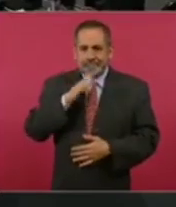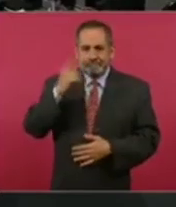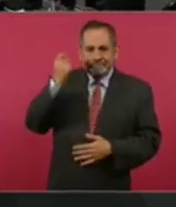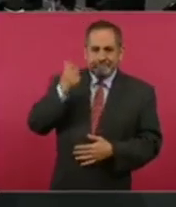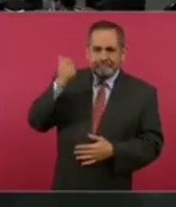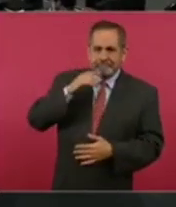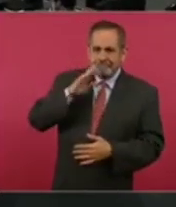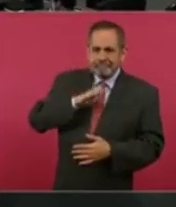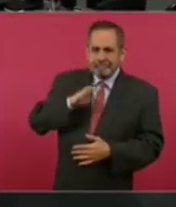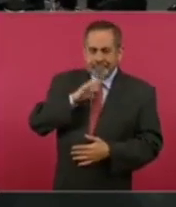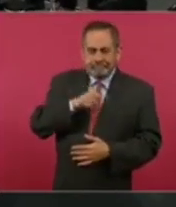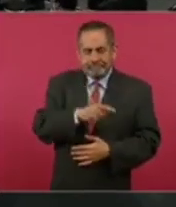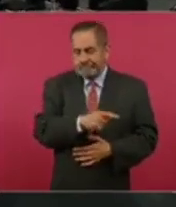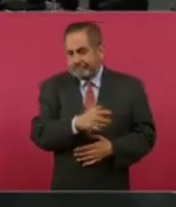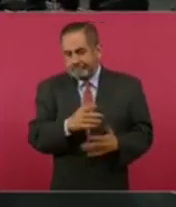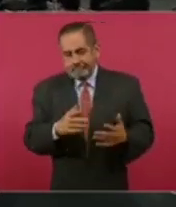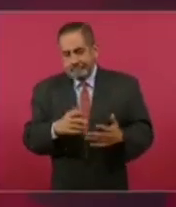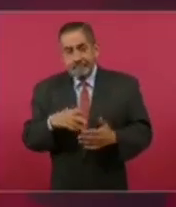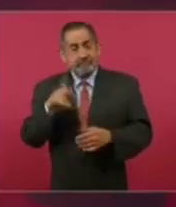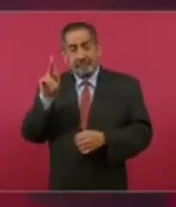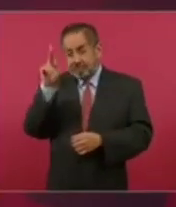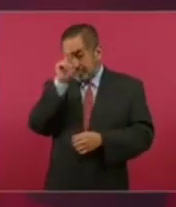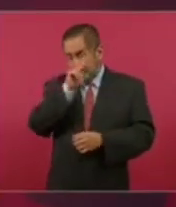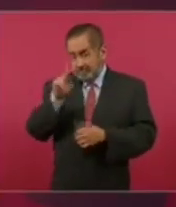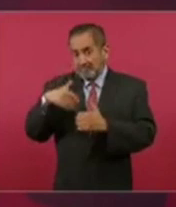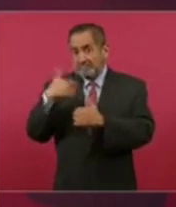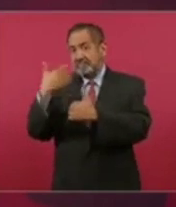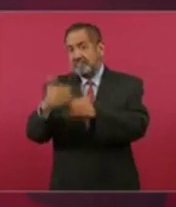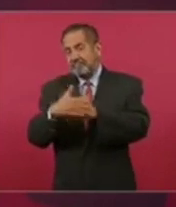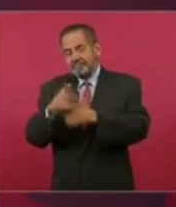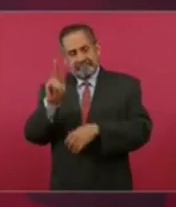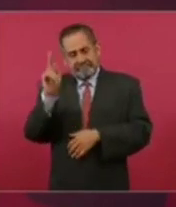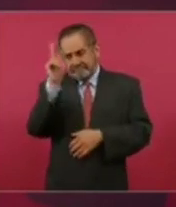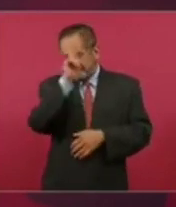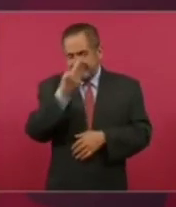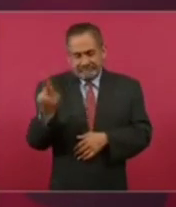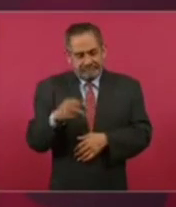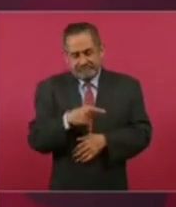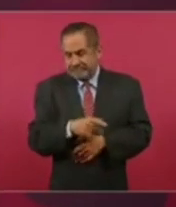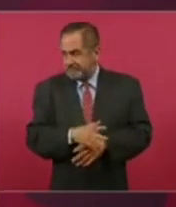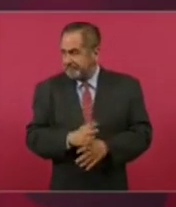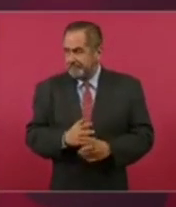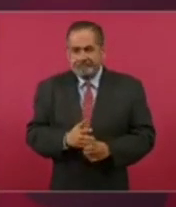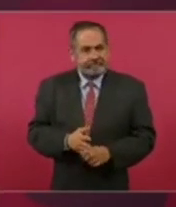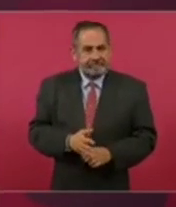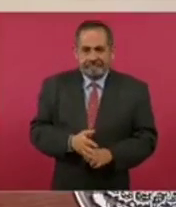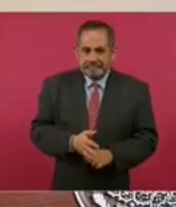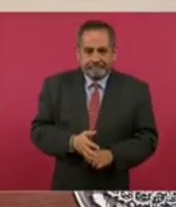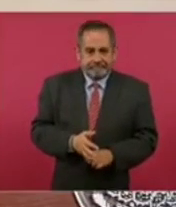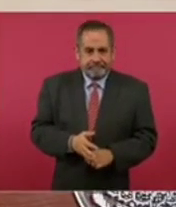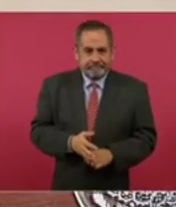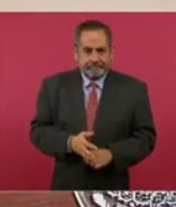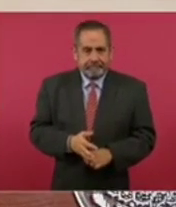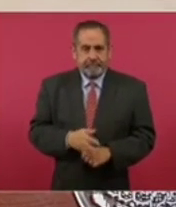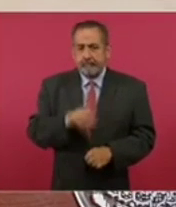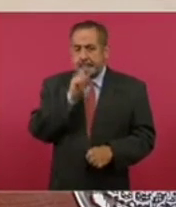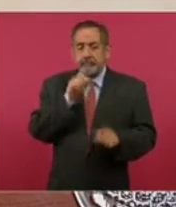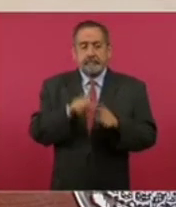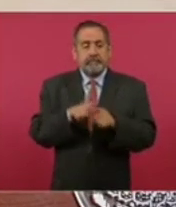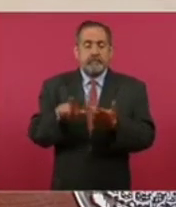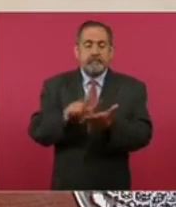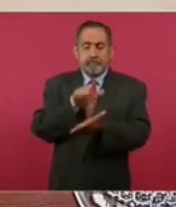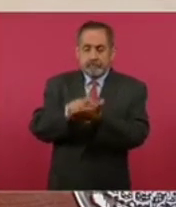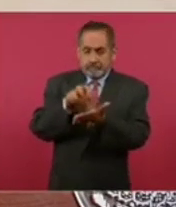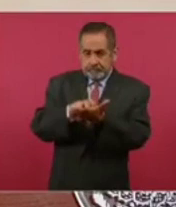pero va a sentirse más hacia adelante. Y lo mismo con la reforma al Issste,